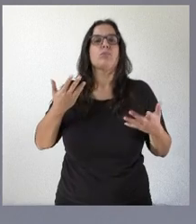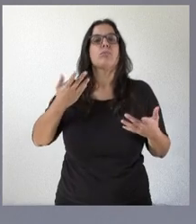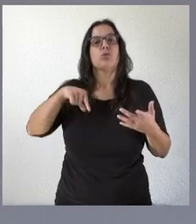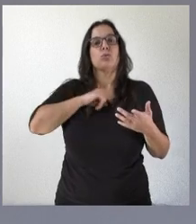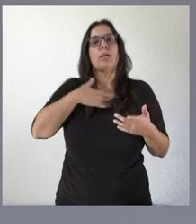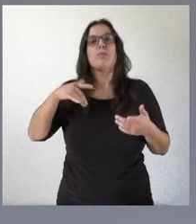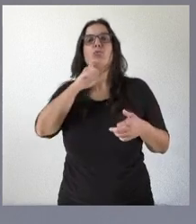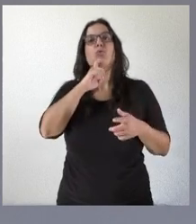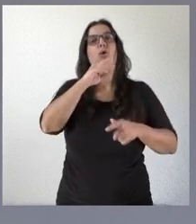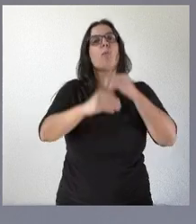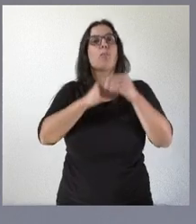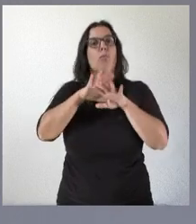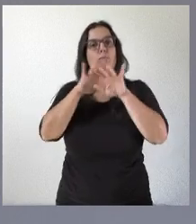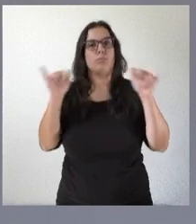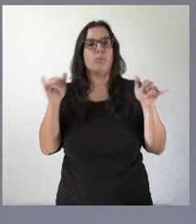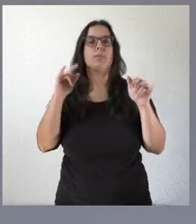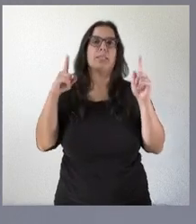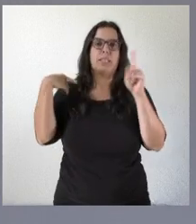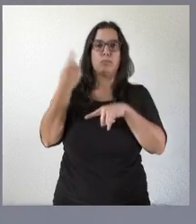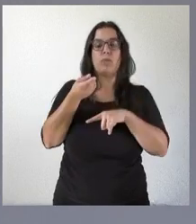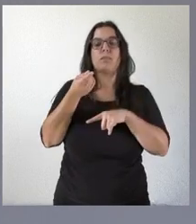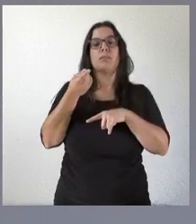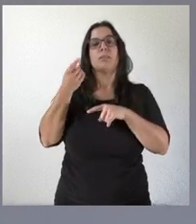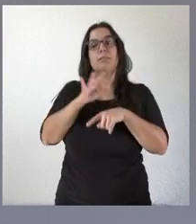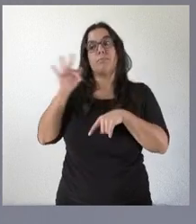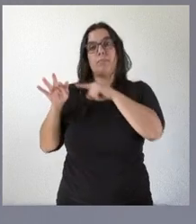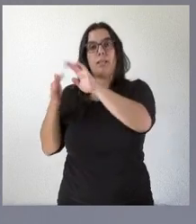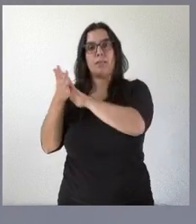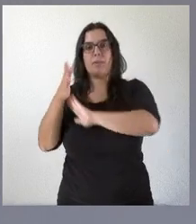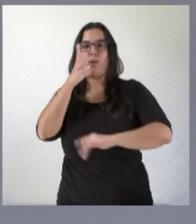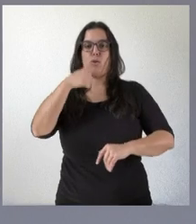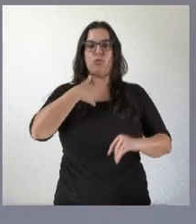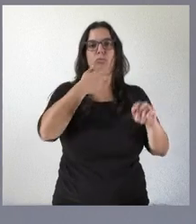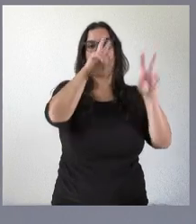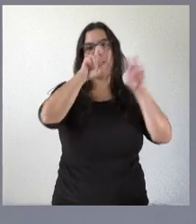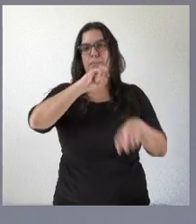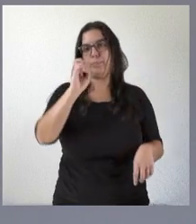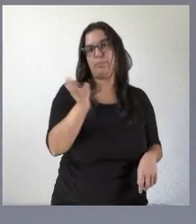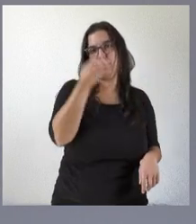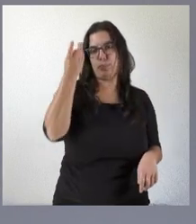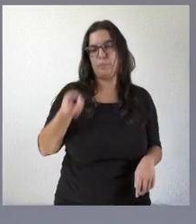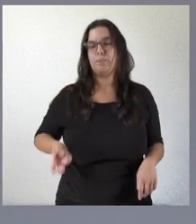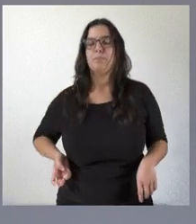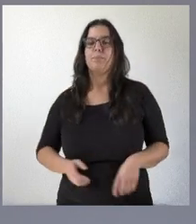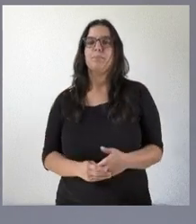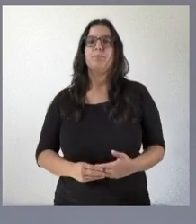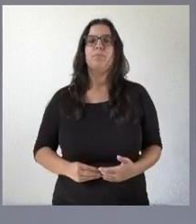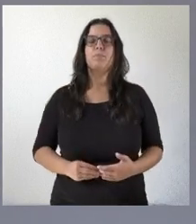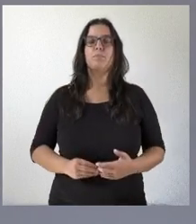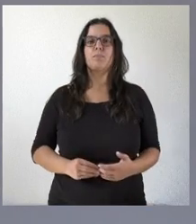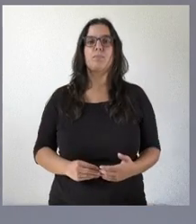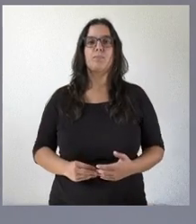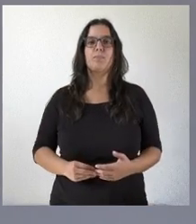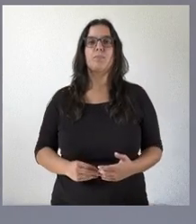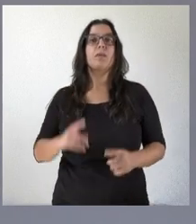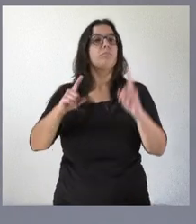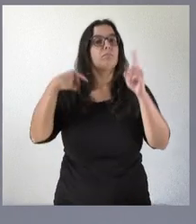explicaré a continuación el resto de los temas acordados en el Consejo de Gobierno y luego el consejero explicará esta cuestión y estaremos a